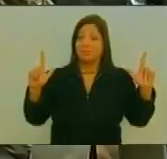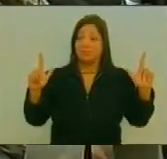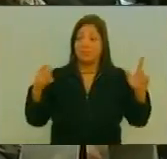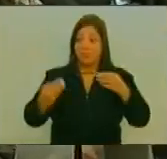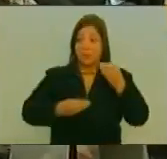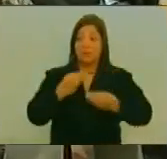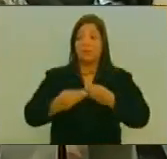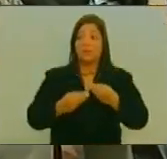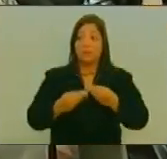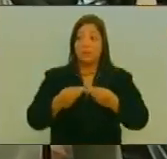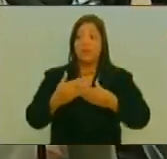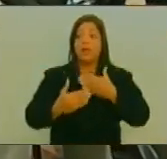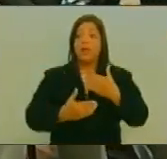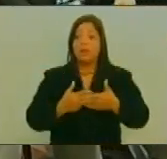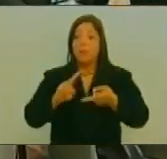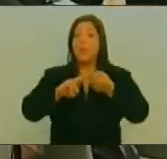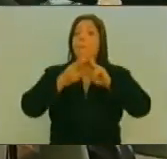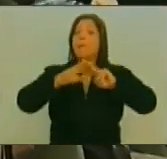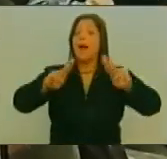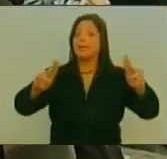Y la estamos dando En paz